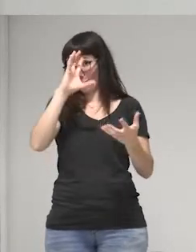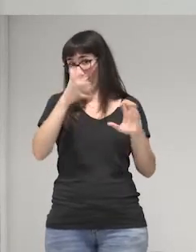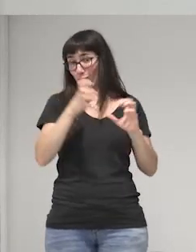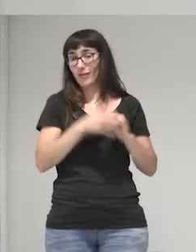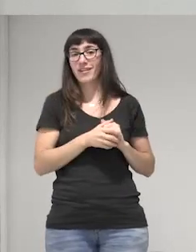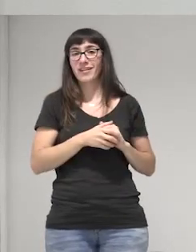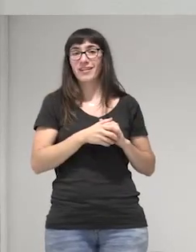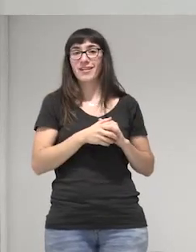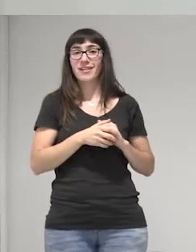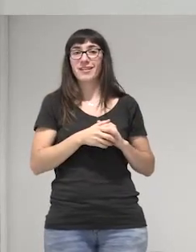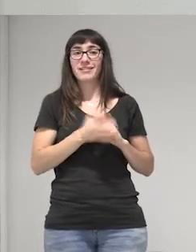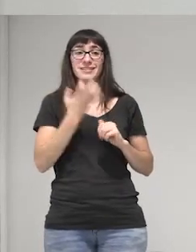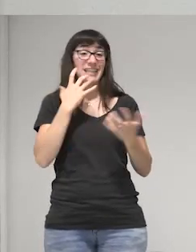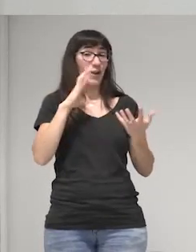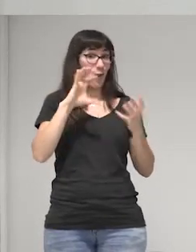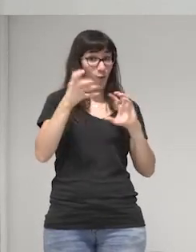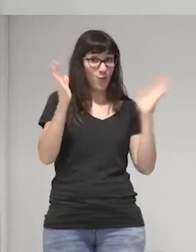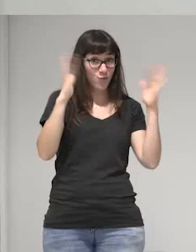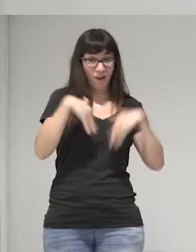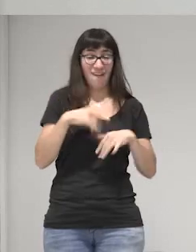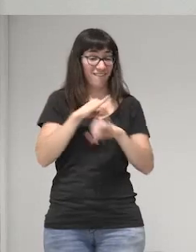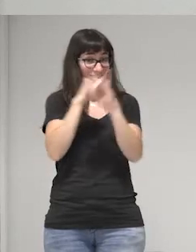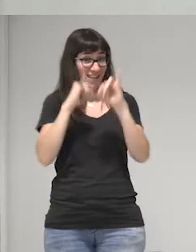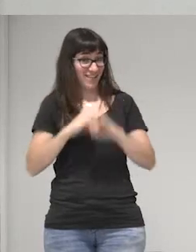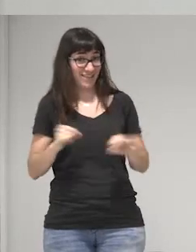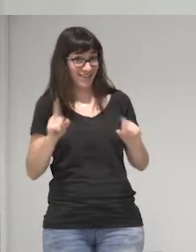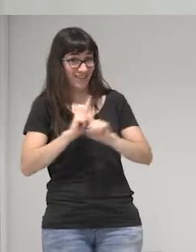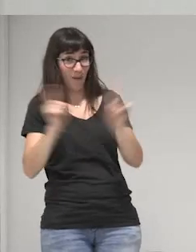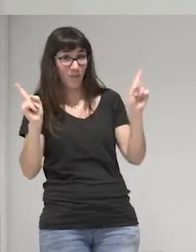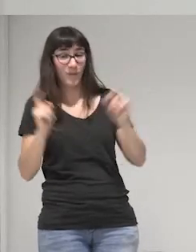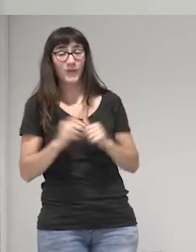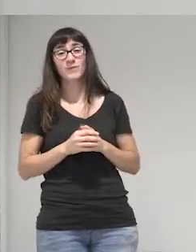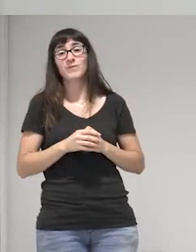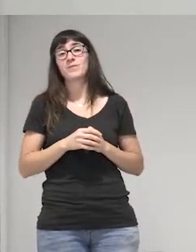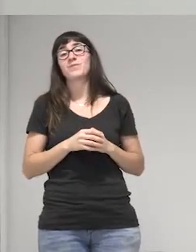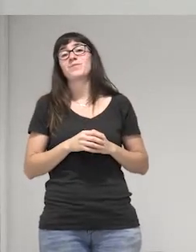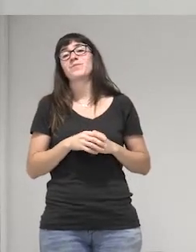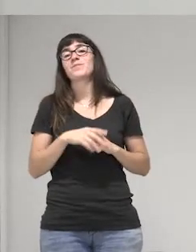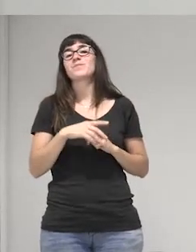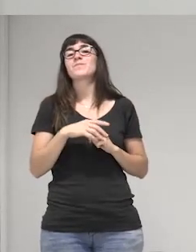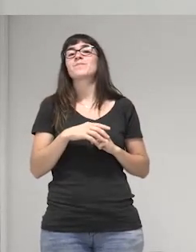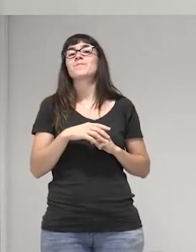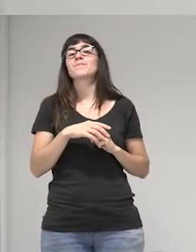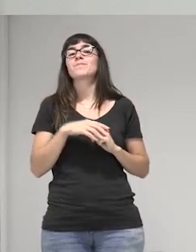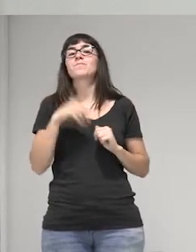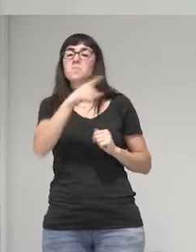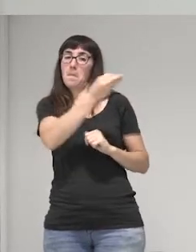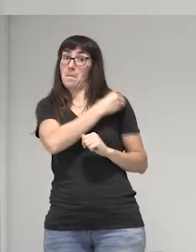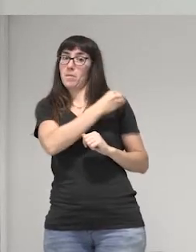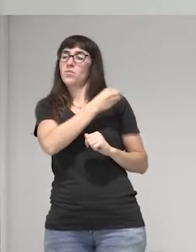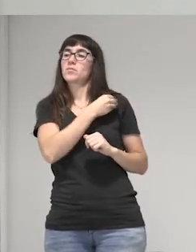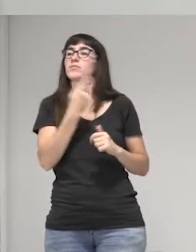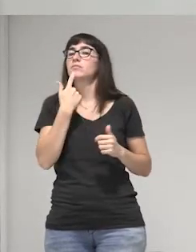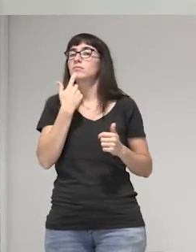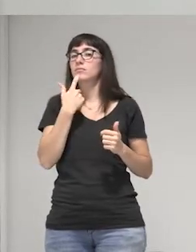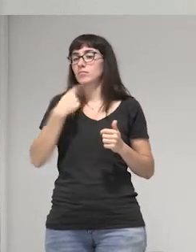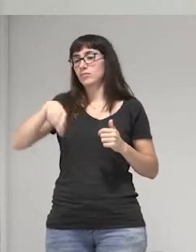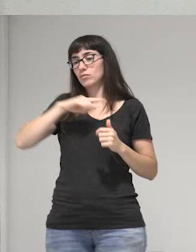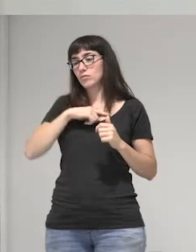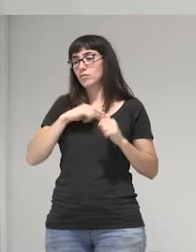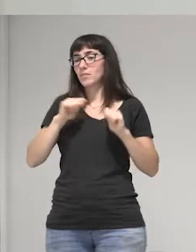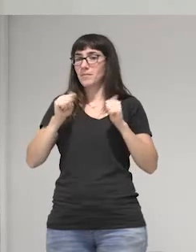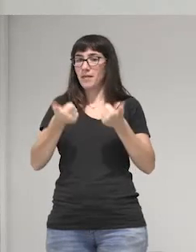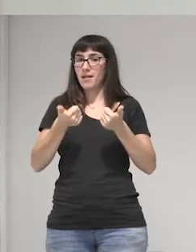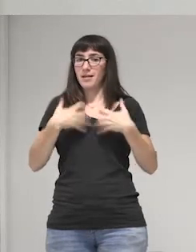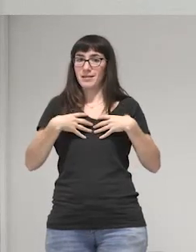sin locura no son felices y bueno si nosotras cuando empezamos a hacer la estrategia de